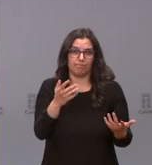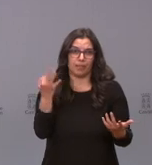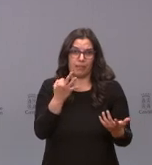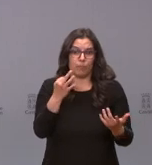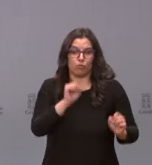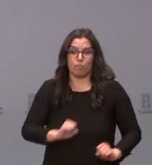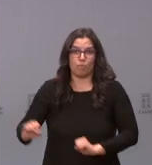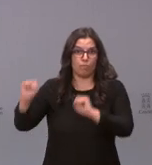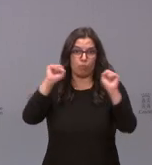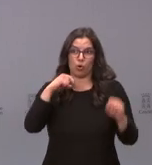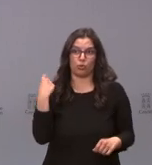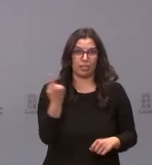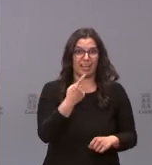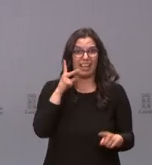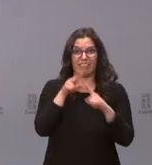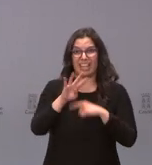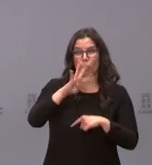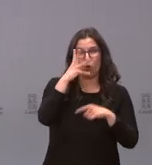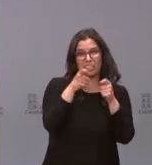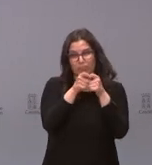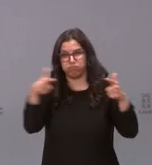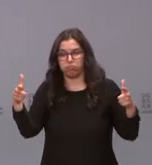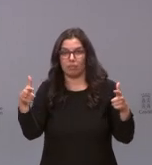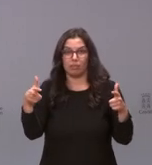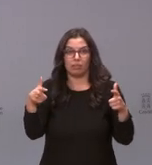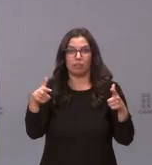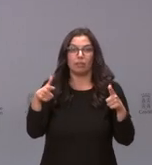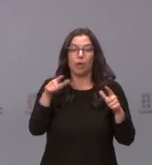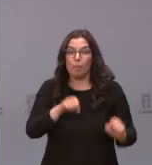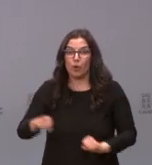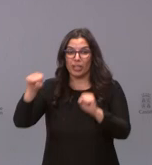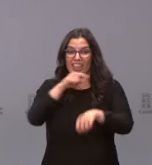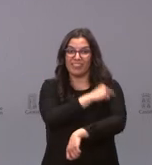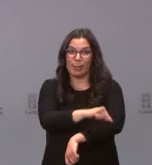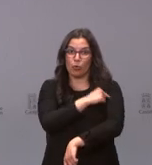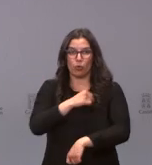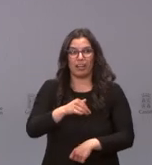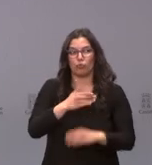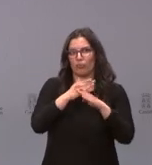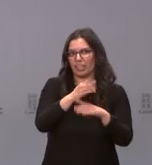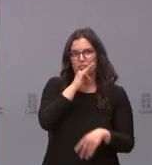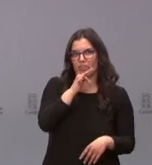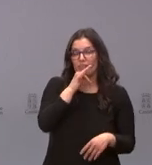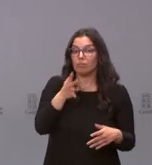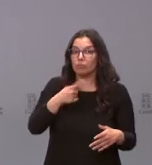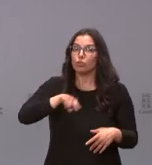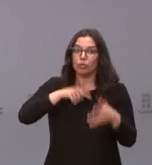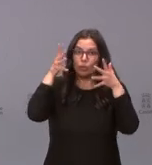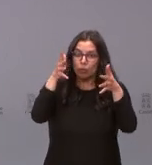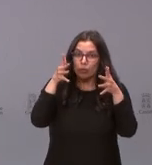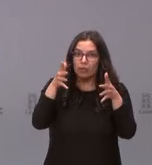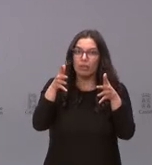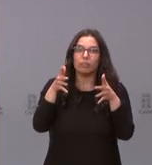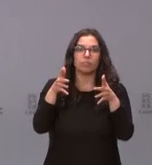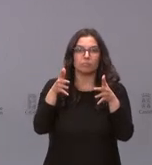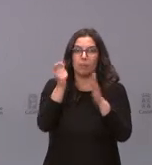protegernos de una cuarta ola, no tenemos un nivel de protección inmunológico aún suficiente y nuestras recomendaciones siguen siendo las mismas